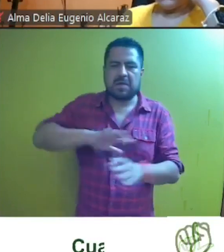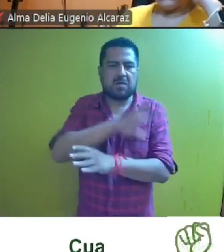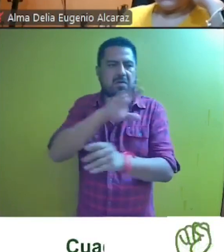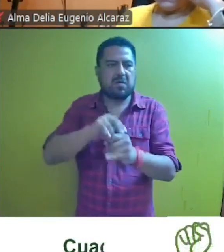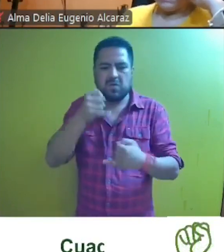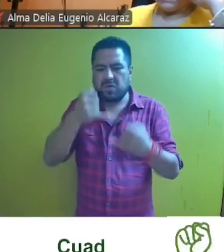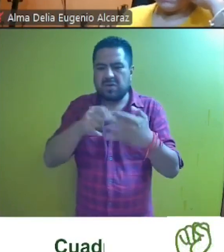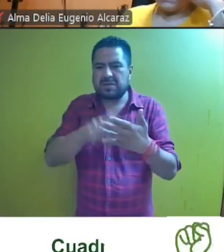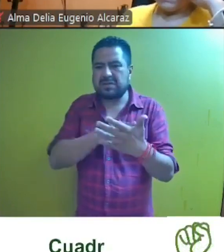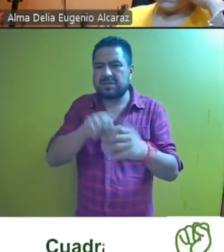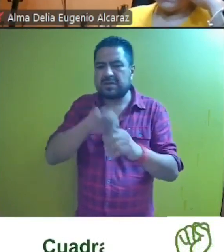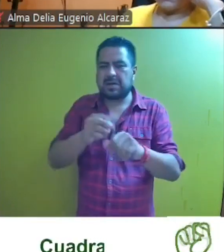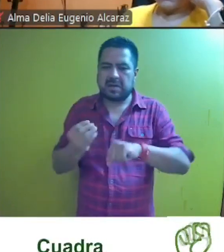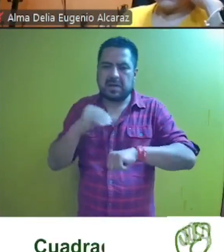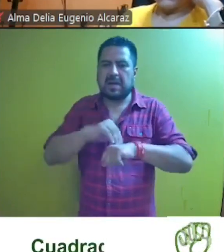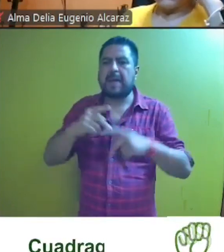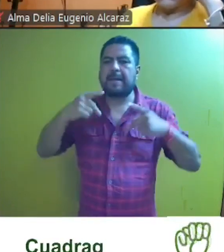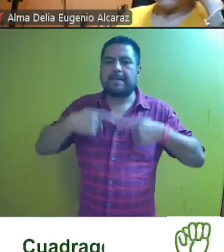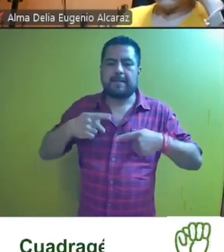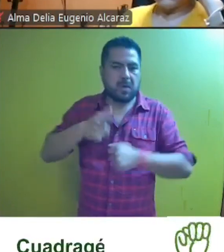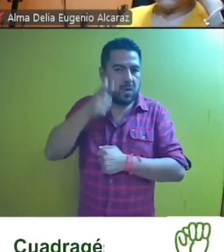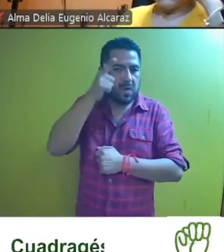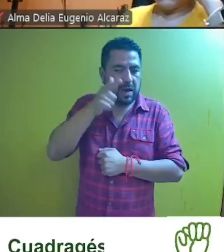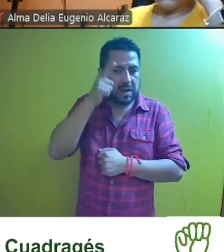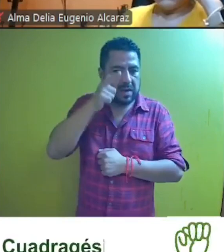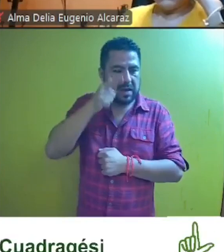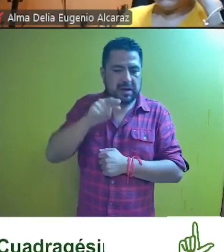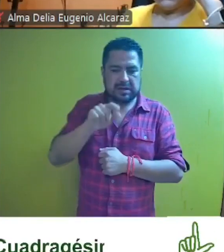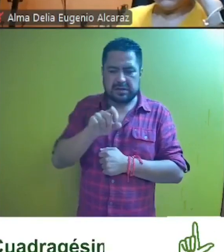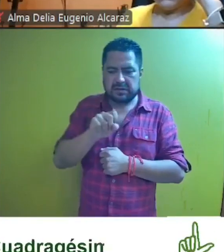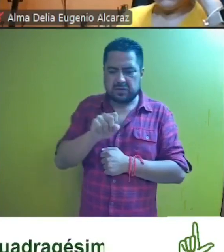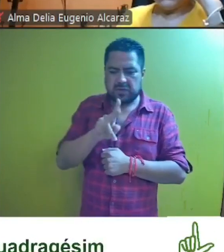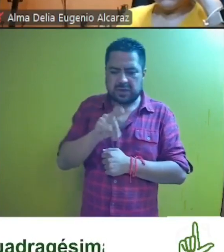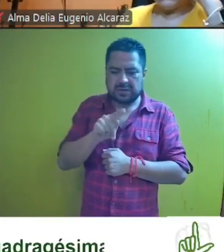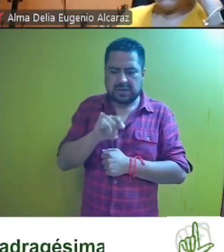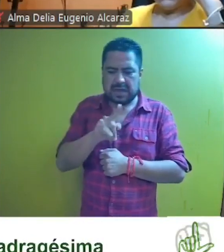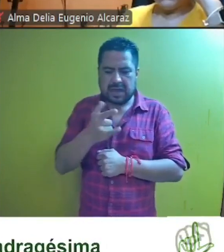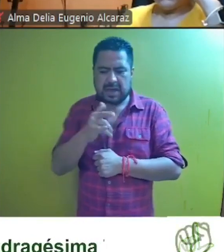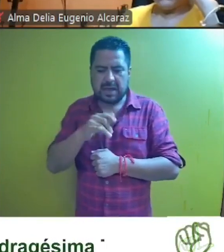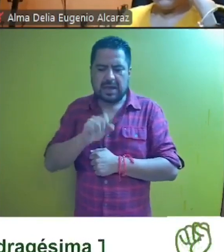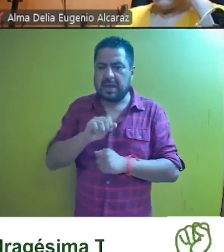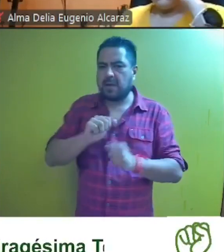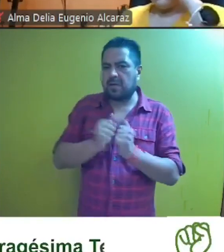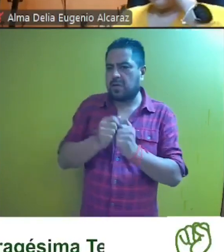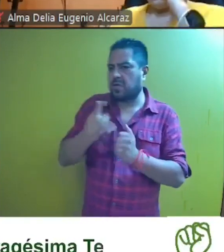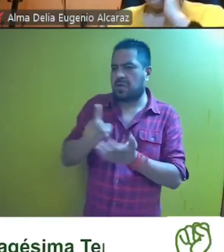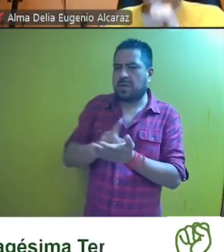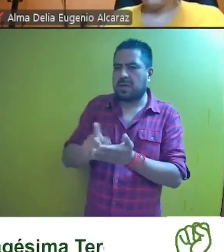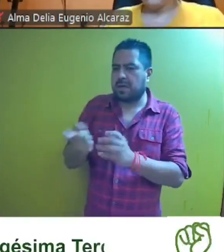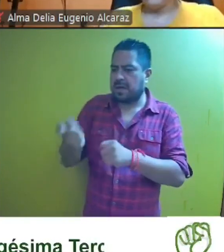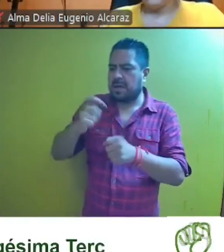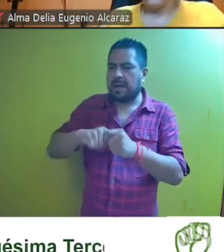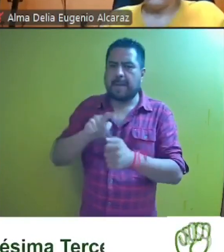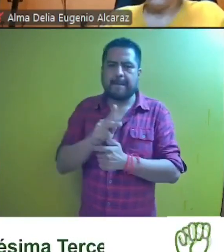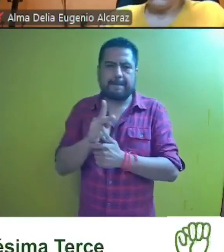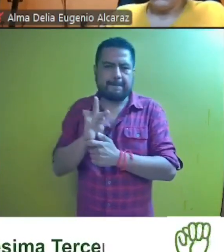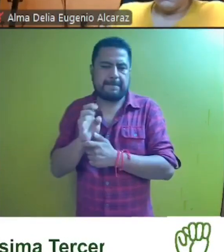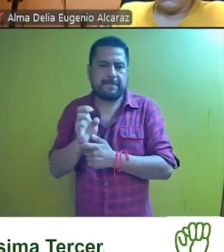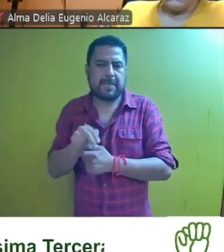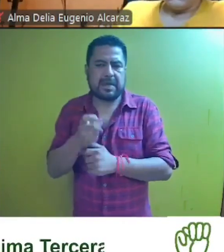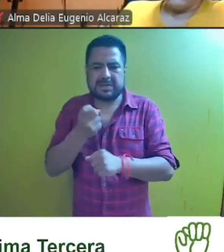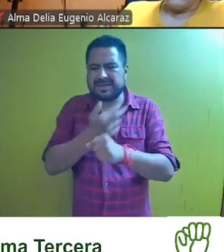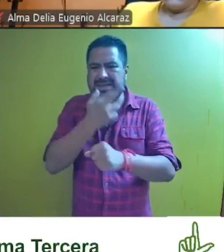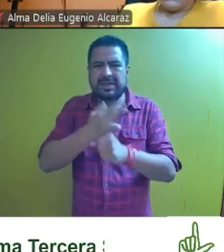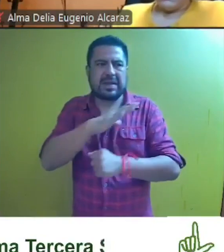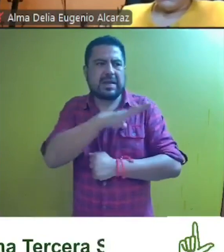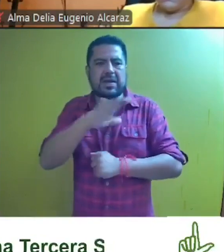juicio electoral ciudadano interpuesto por la ciudadana guadalupe gonzález suástegui por su propio derecho militante del partido acción nacional y secretaria